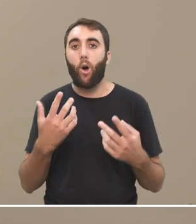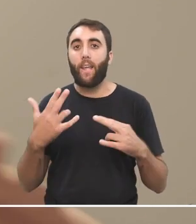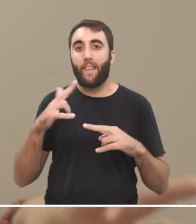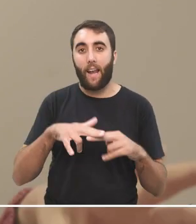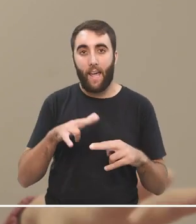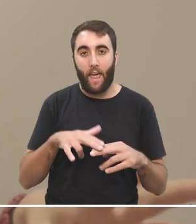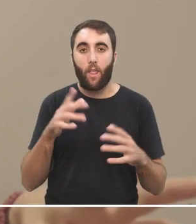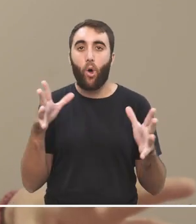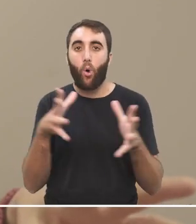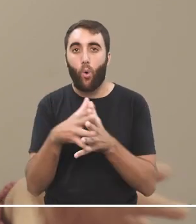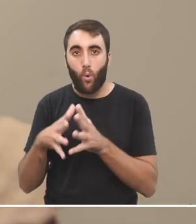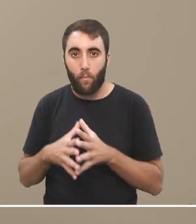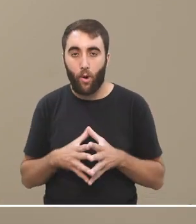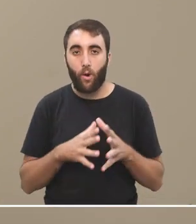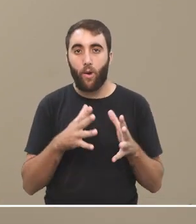y no solamente para estos grupos,